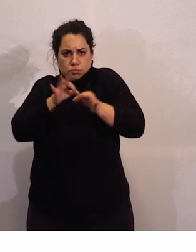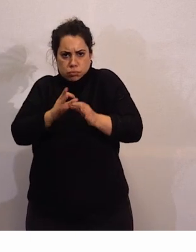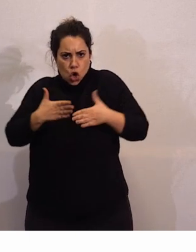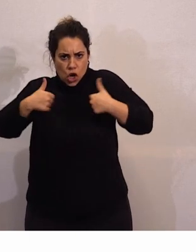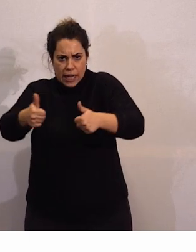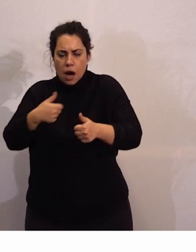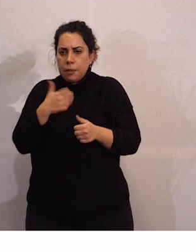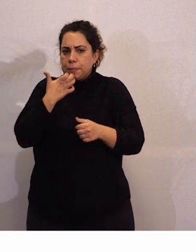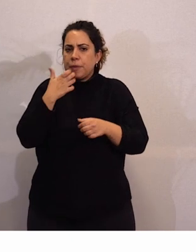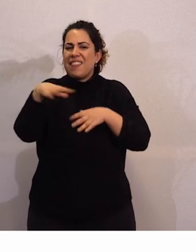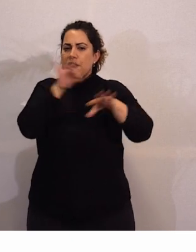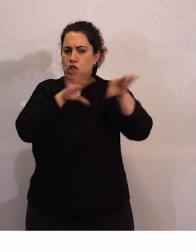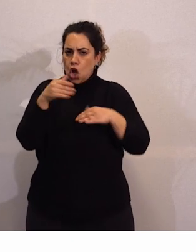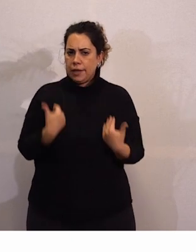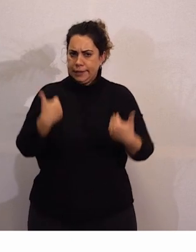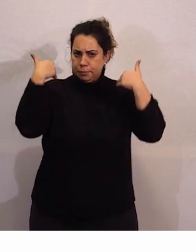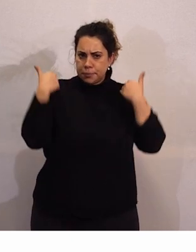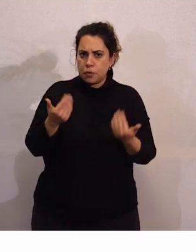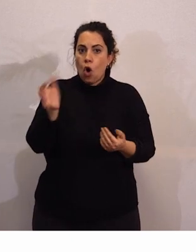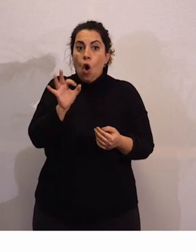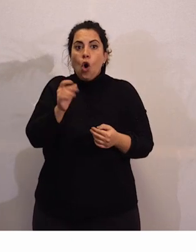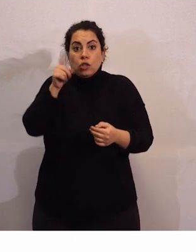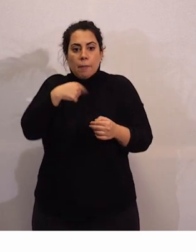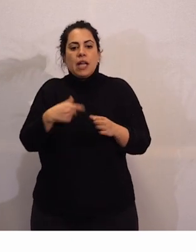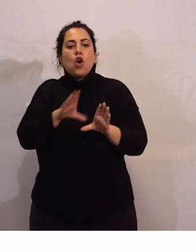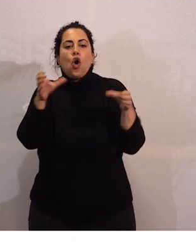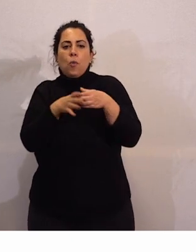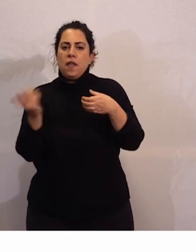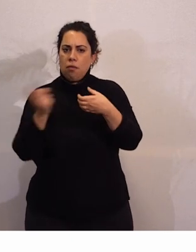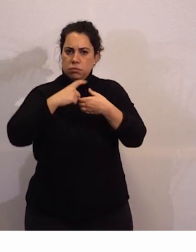decisiones y no solo eso, también participando en la comunidad.